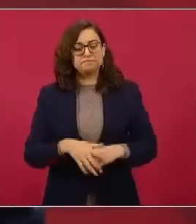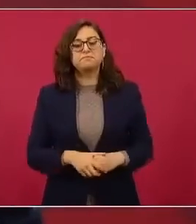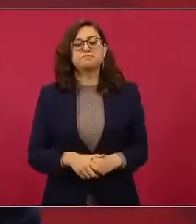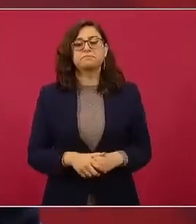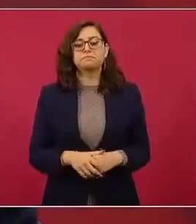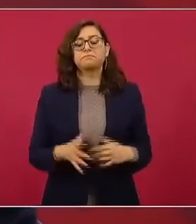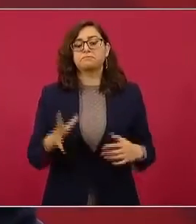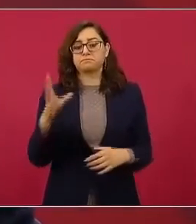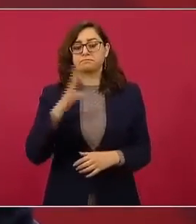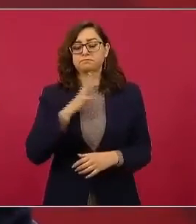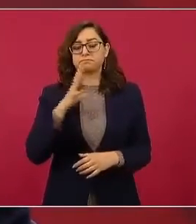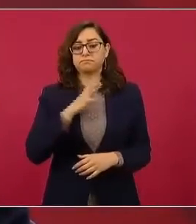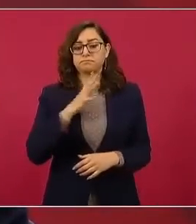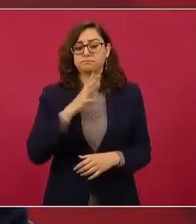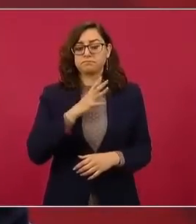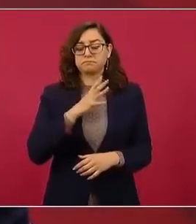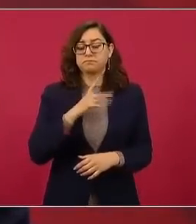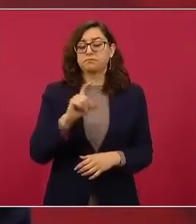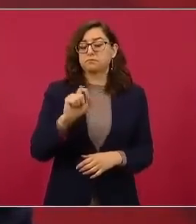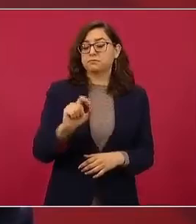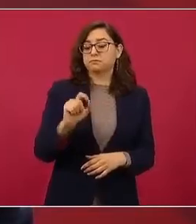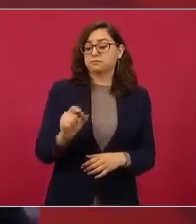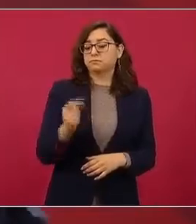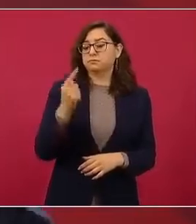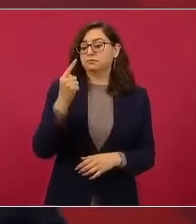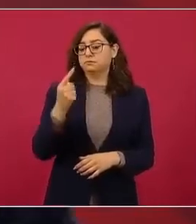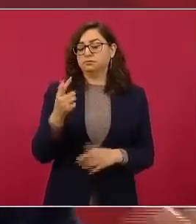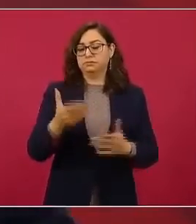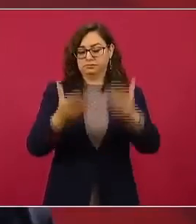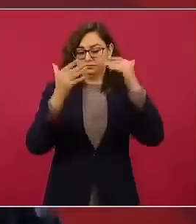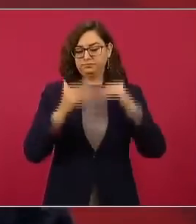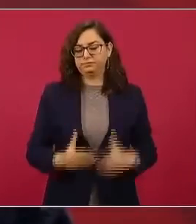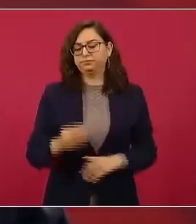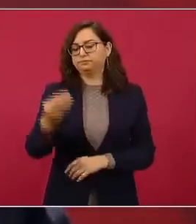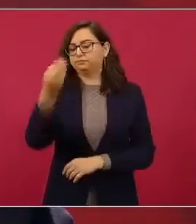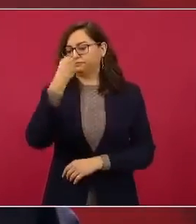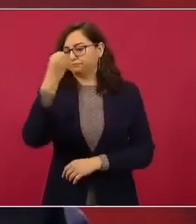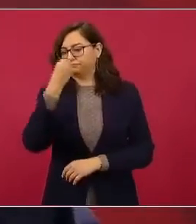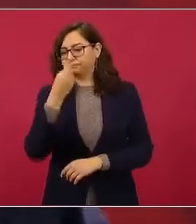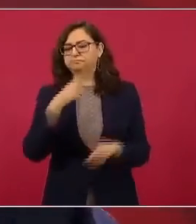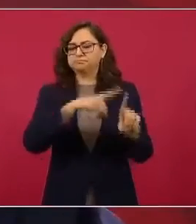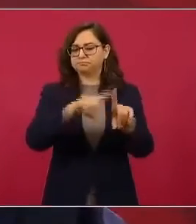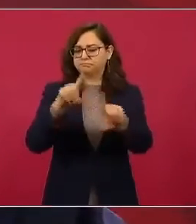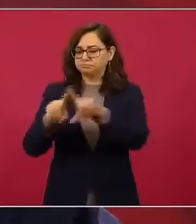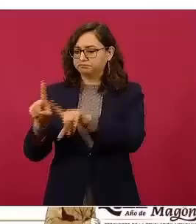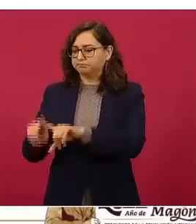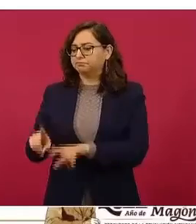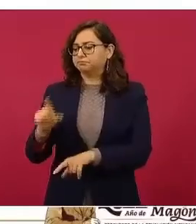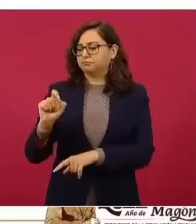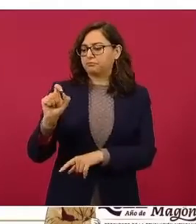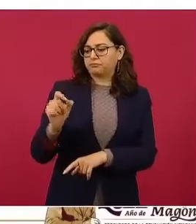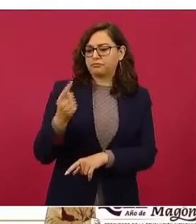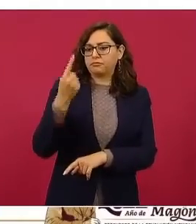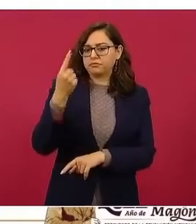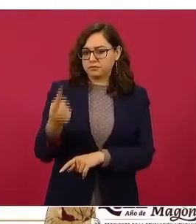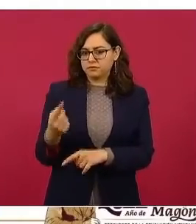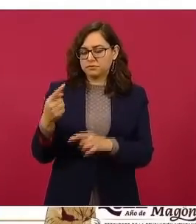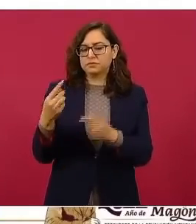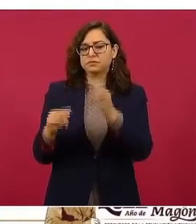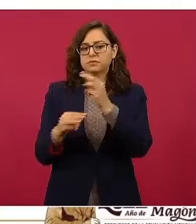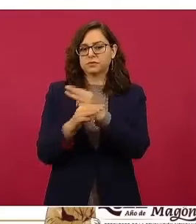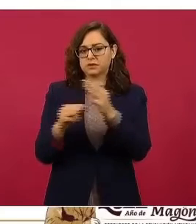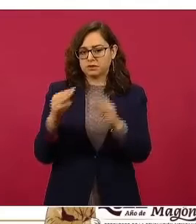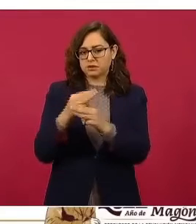los 21 productos de la canasta ya en paquete en las cuatro regiones que establece el Banco de México.